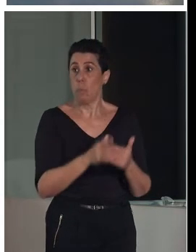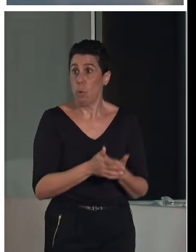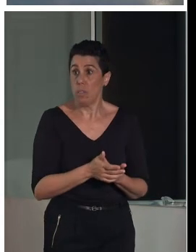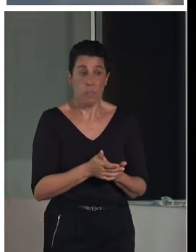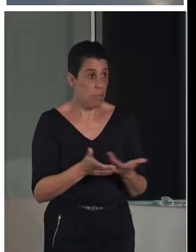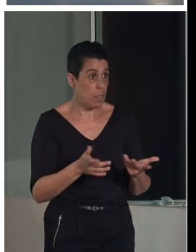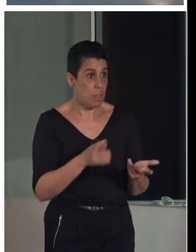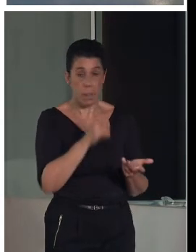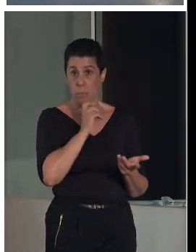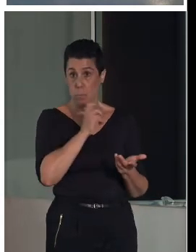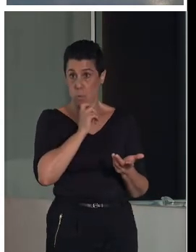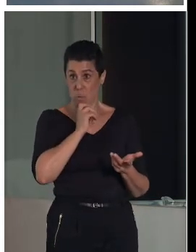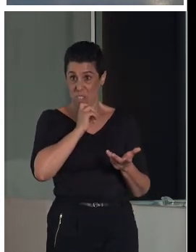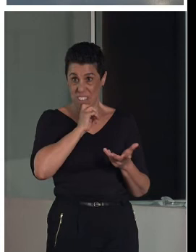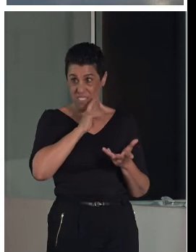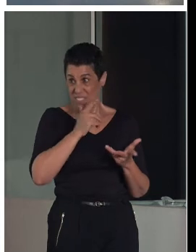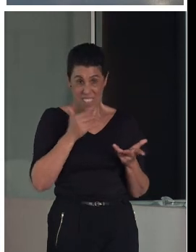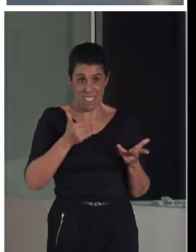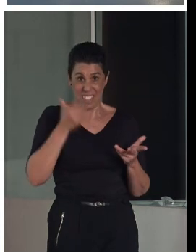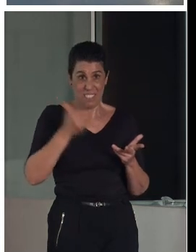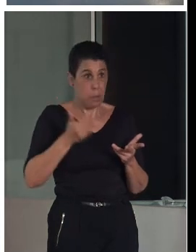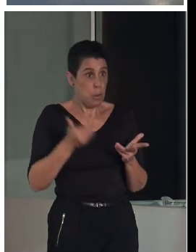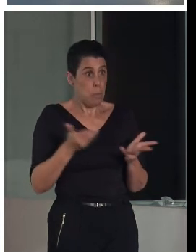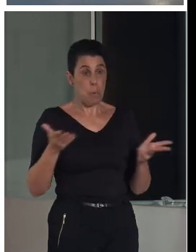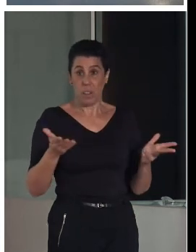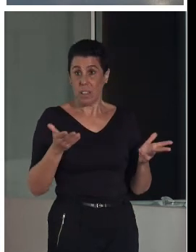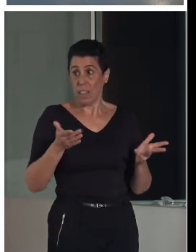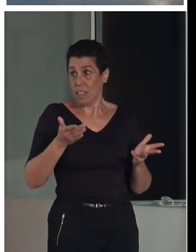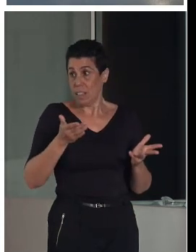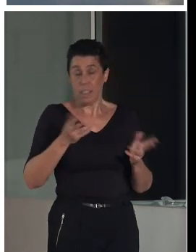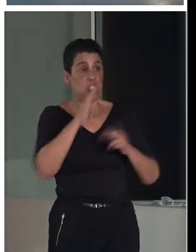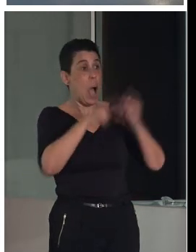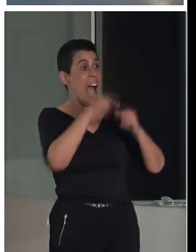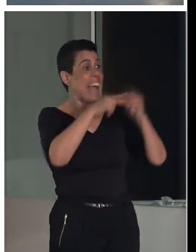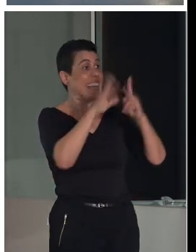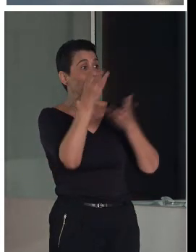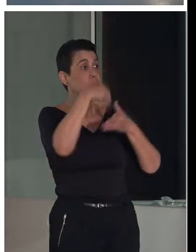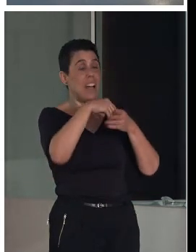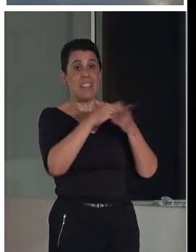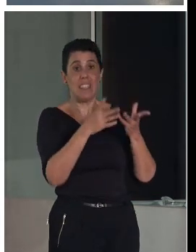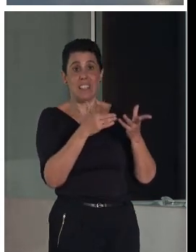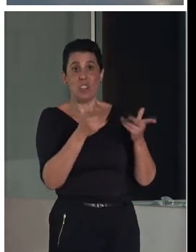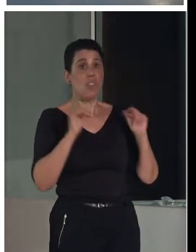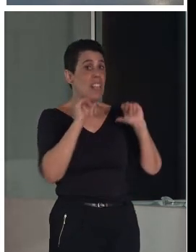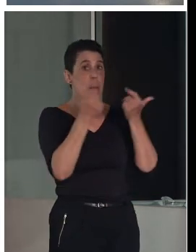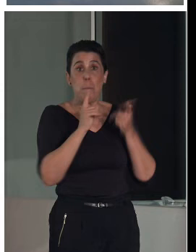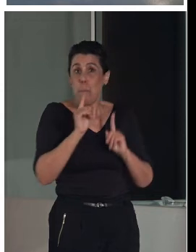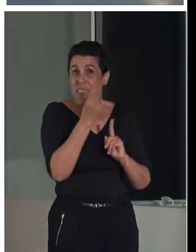contenido hasta lo más sintético, hasta la síntesis. Realmente es la historia de la arquitectura también, que hemos ido de lo más a lo menos.